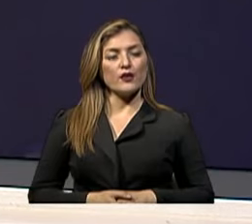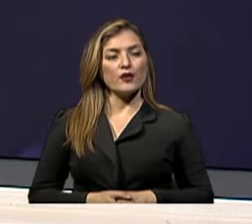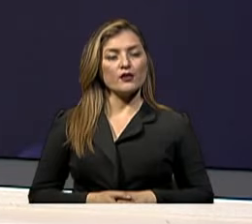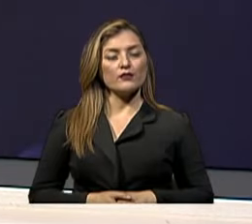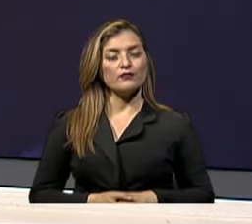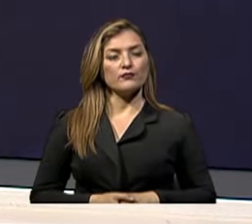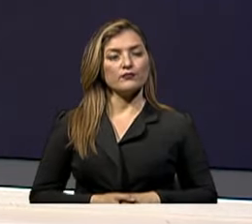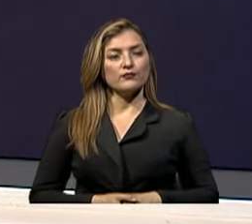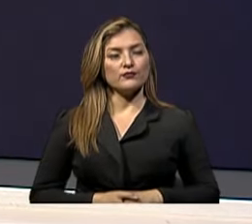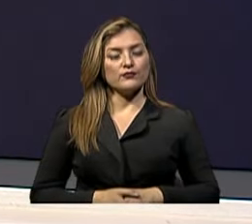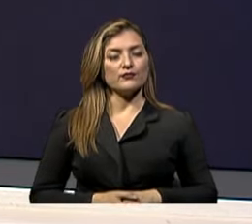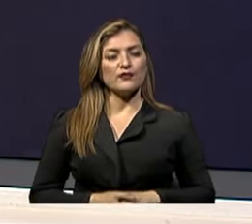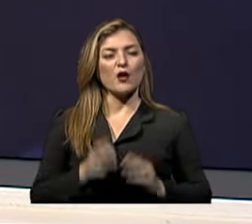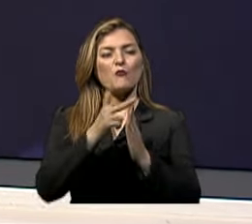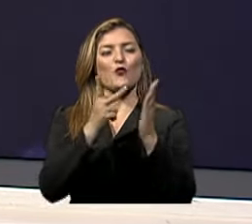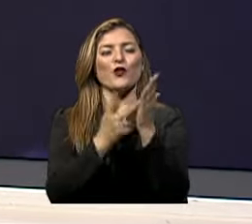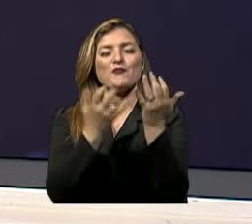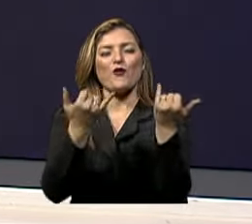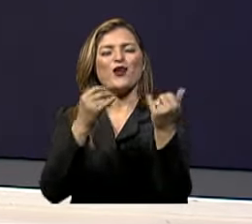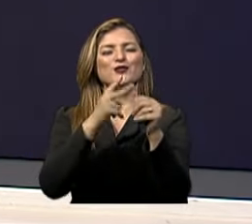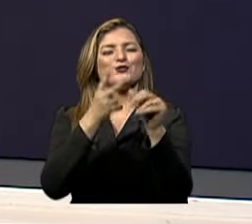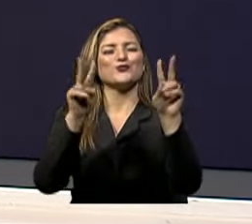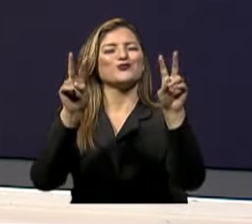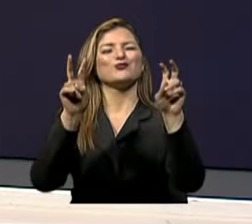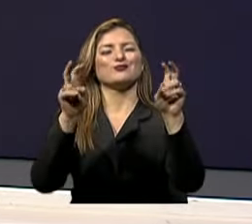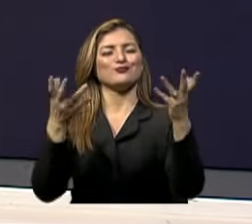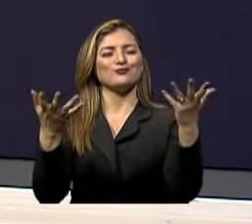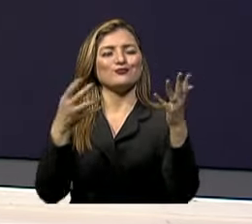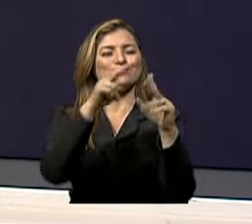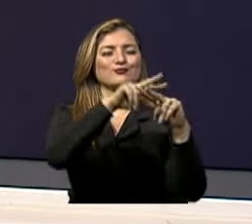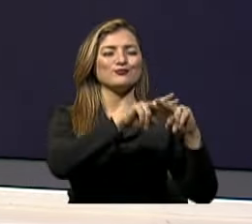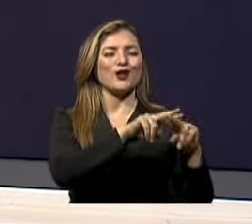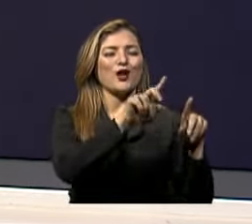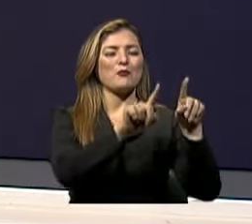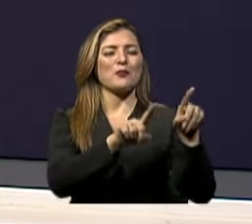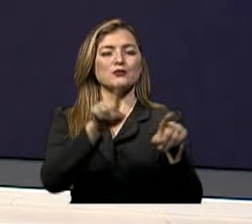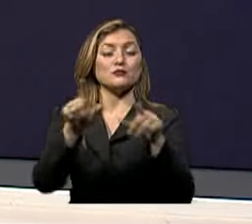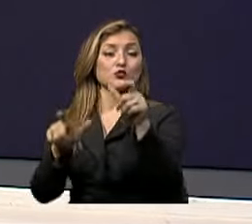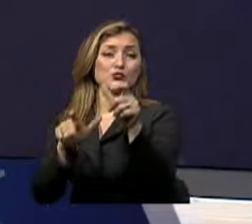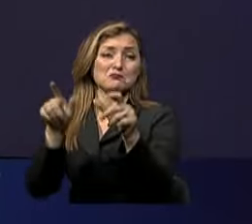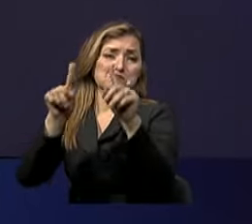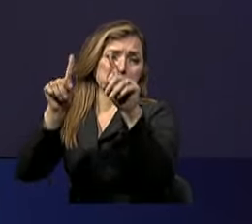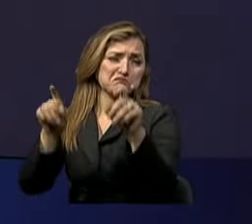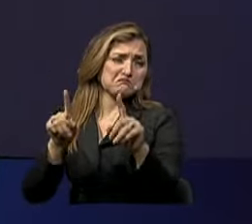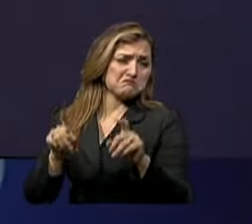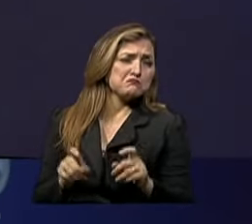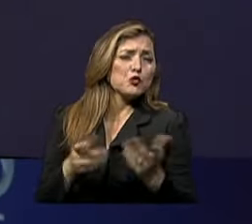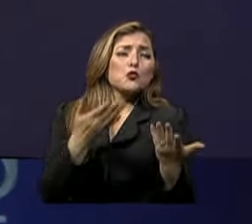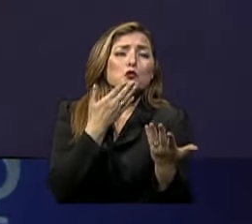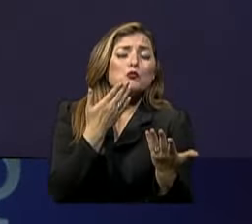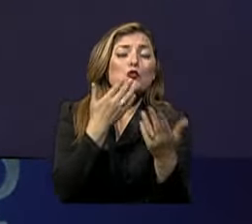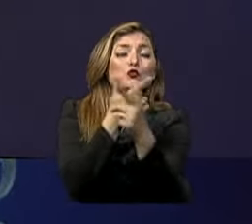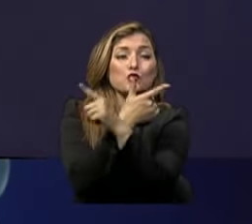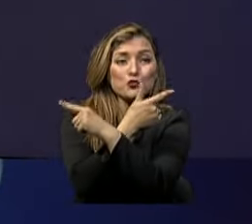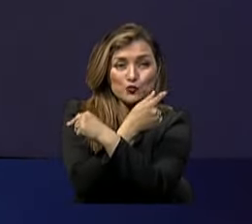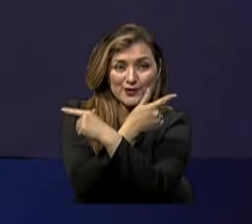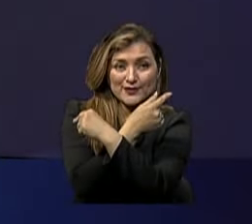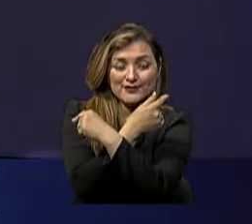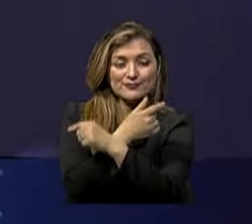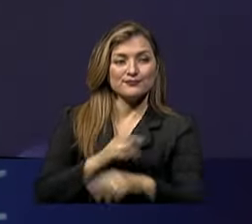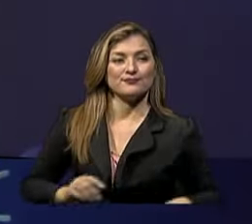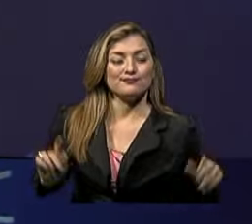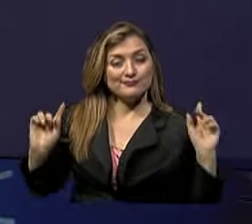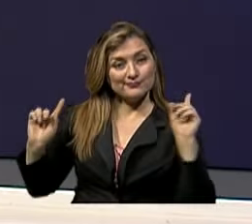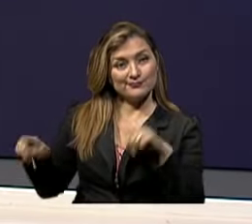Estamos en la segunda parte del programa Y ahora vamos a revisar algunas de las preguntas Que realiza la ciudadanía A través de nuestra cuenta de Twitter Arroba